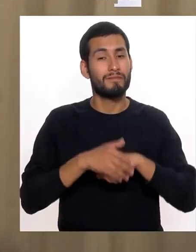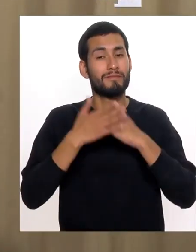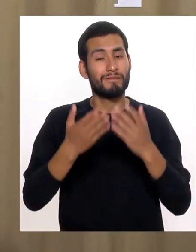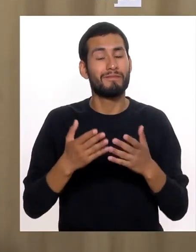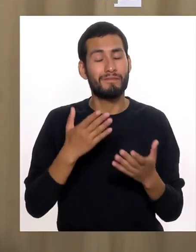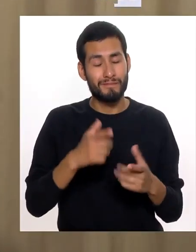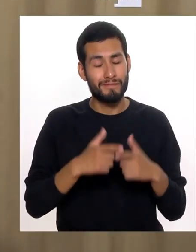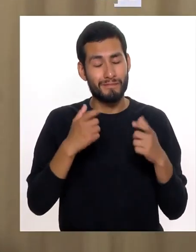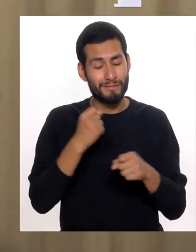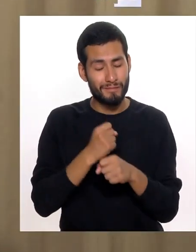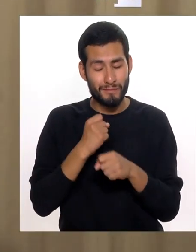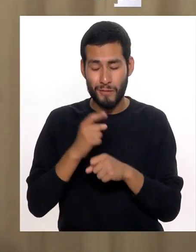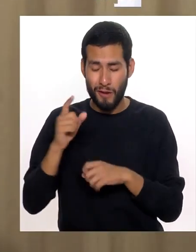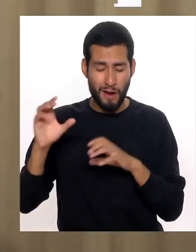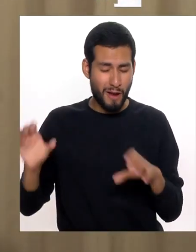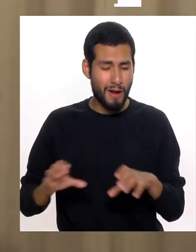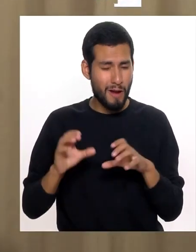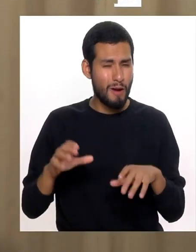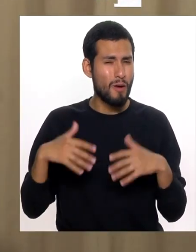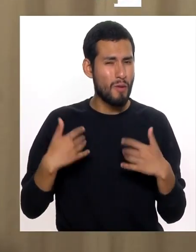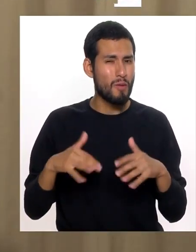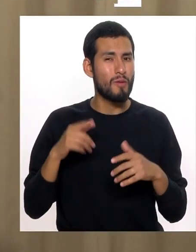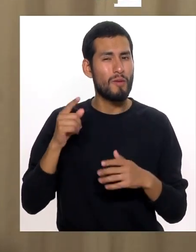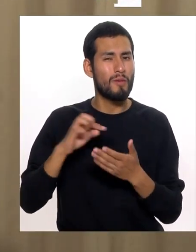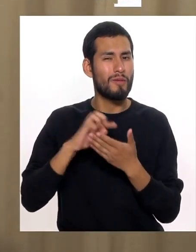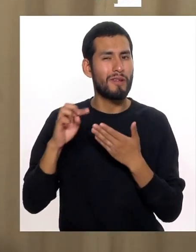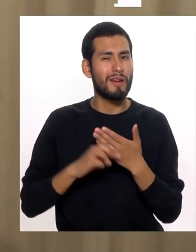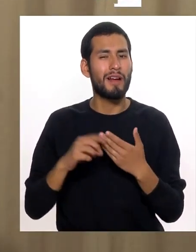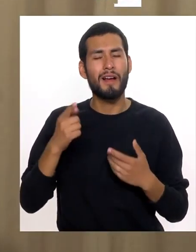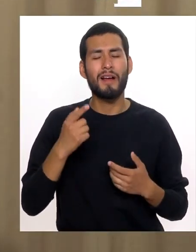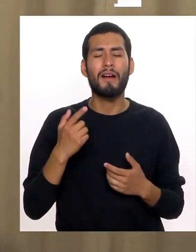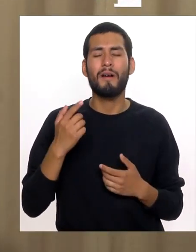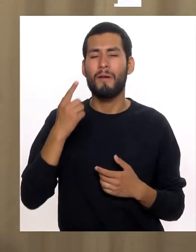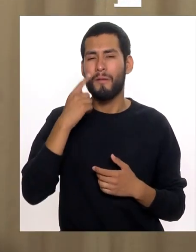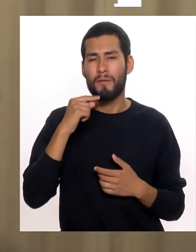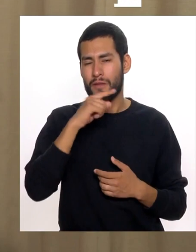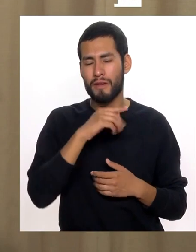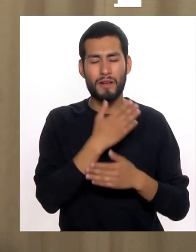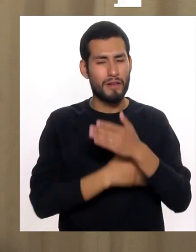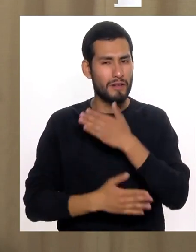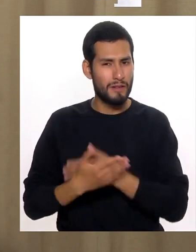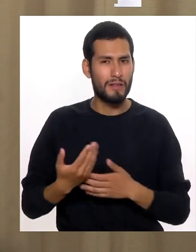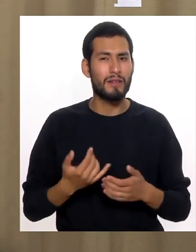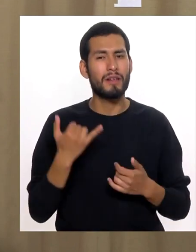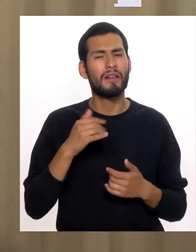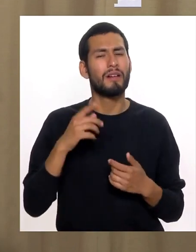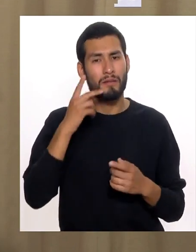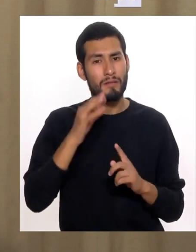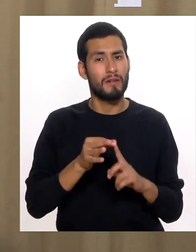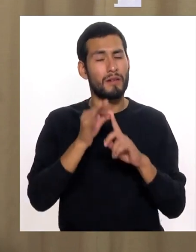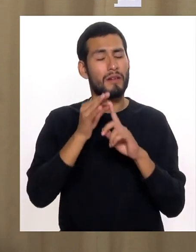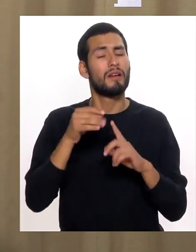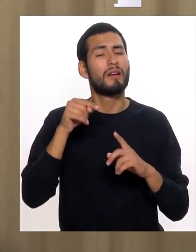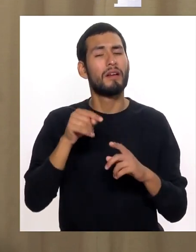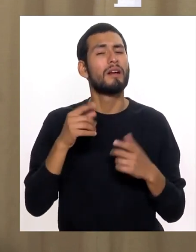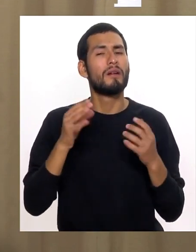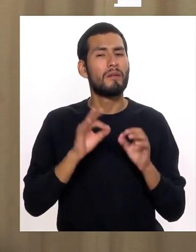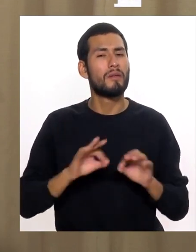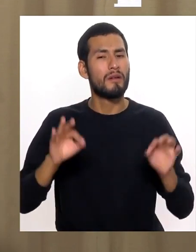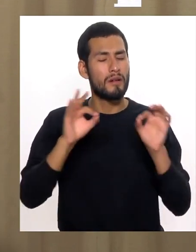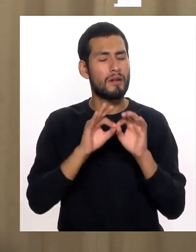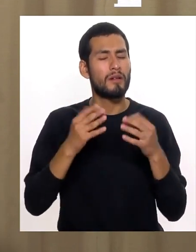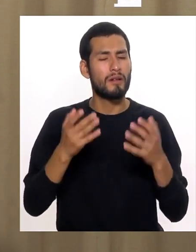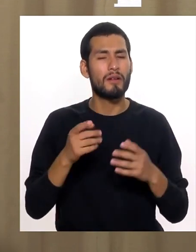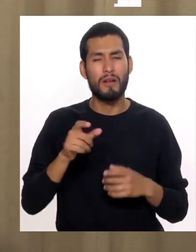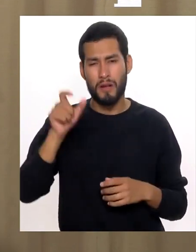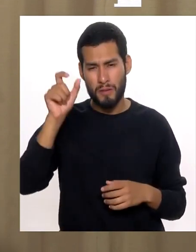Saludamos El gran trabajo Que realiza El proyecto Género Y discapacidad Y resaltamos También La importancia